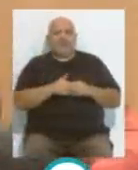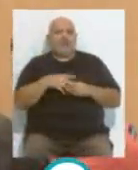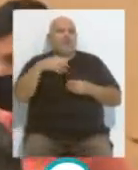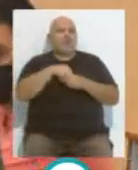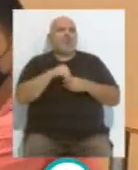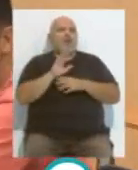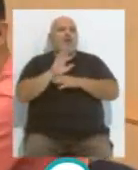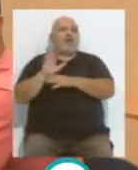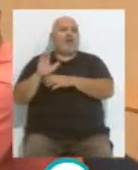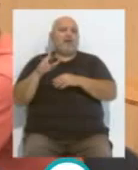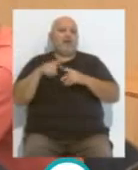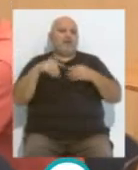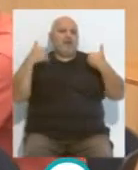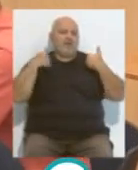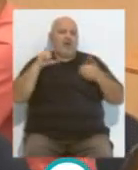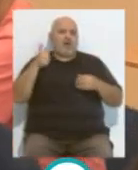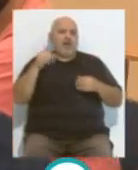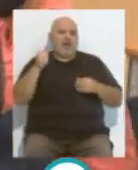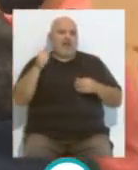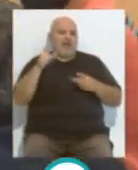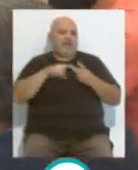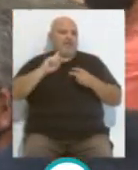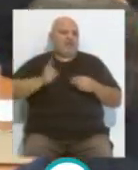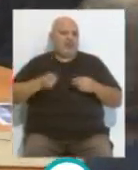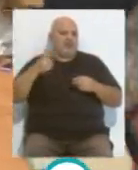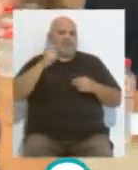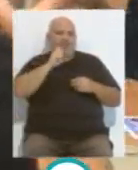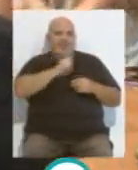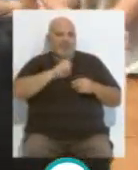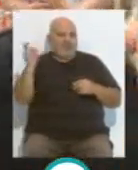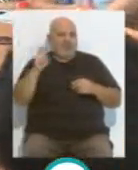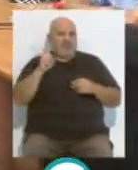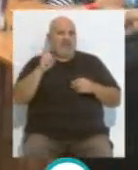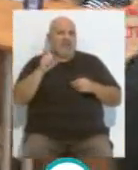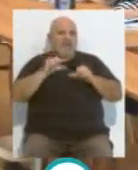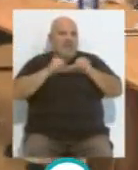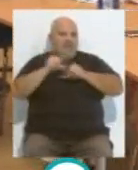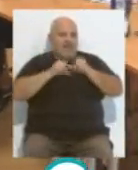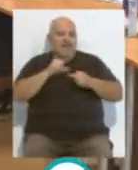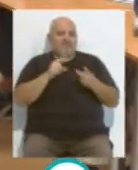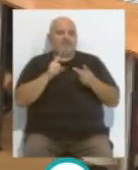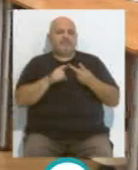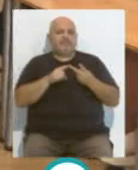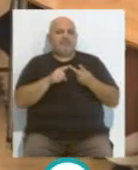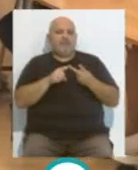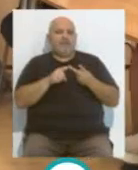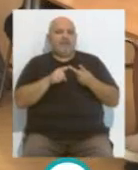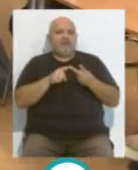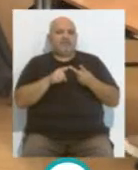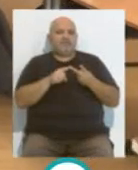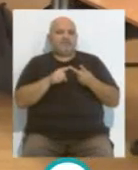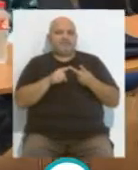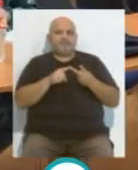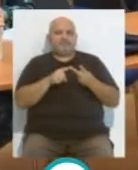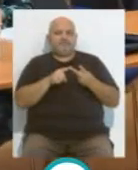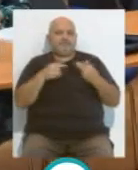bueno estuvieron presente Olga de la Fuente García directora de la fundación de la liga también estuvo